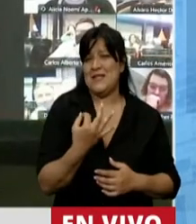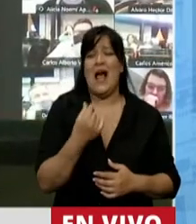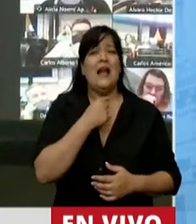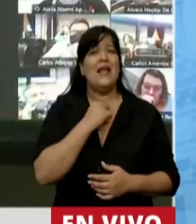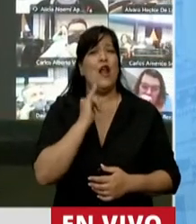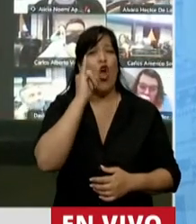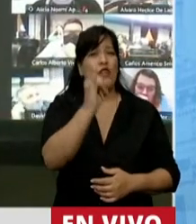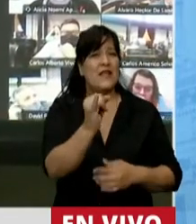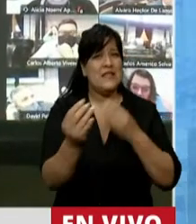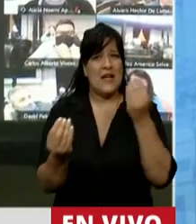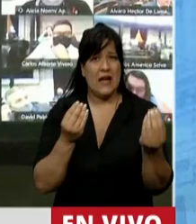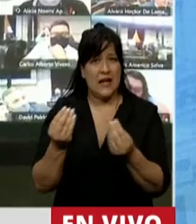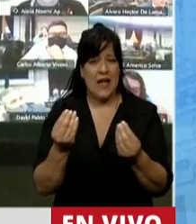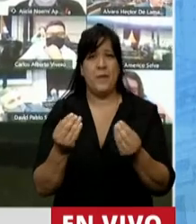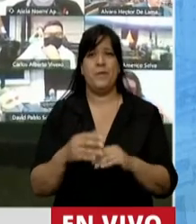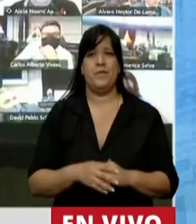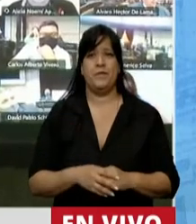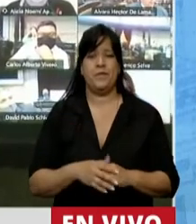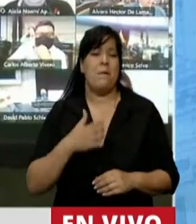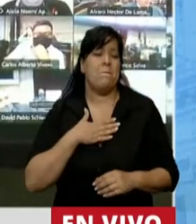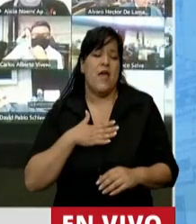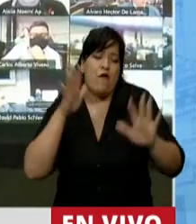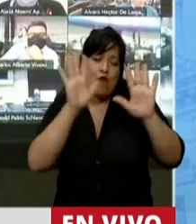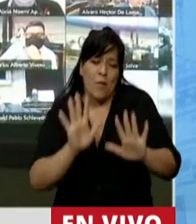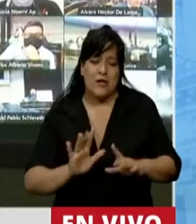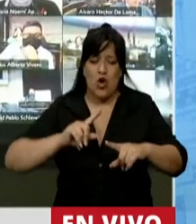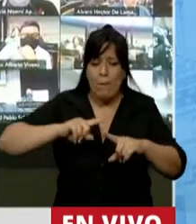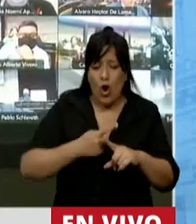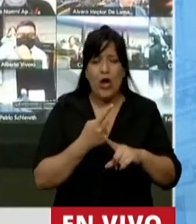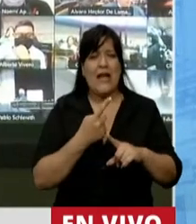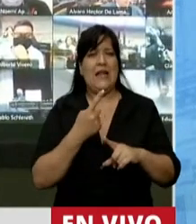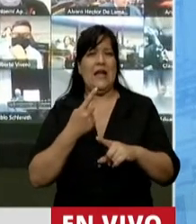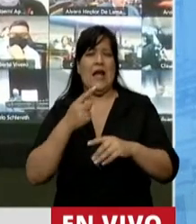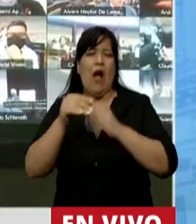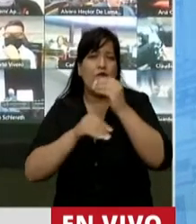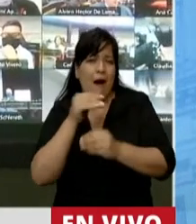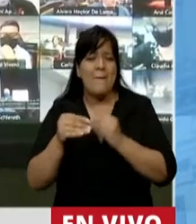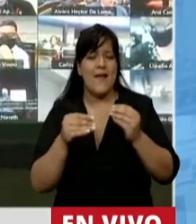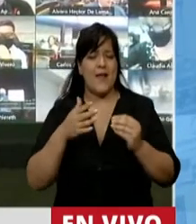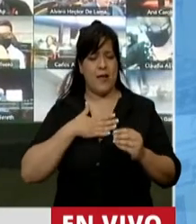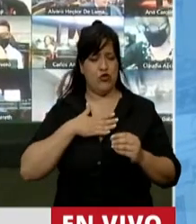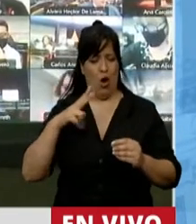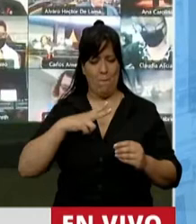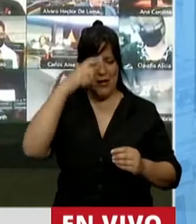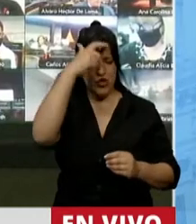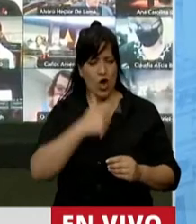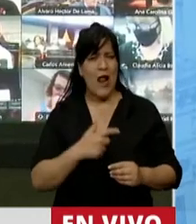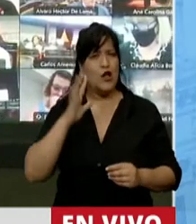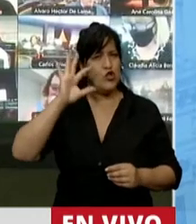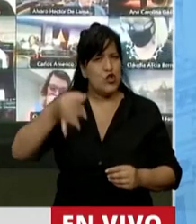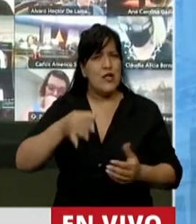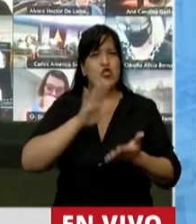transmitir que por mi formación política, humana y familiar, entiendo que esta iniciativa